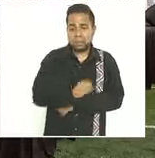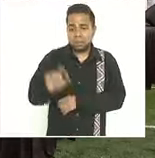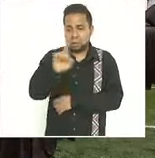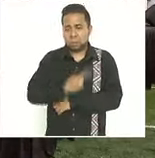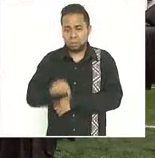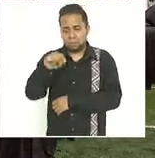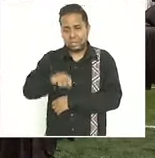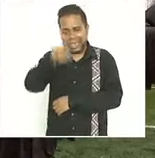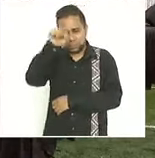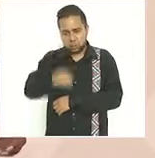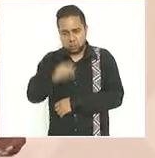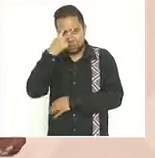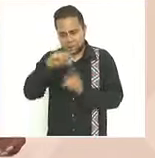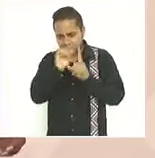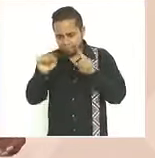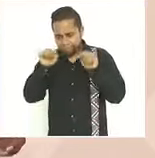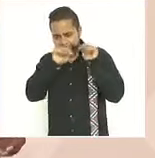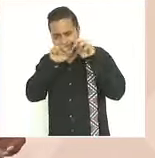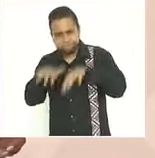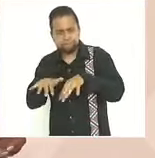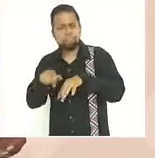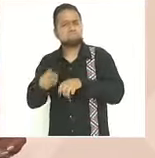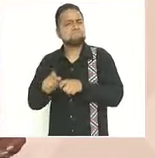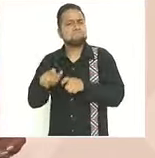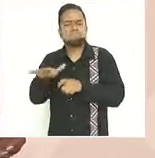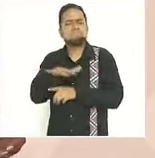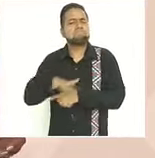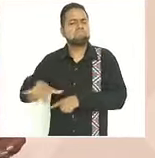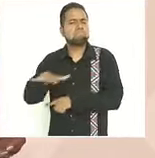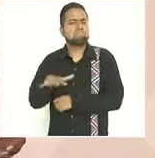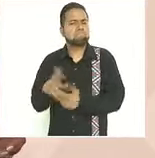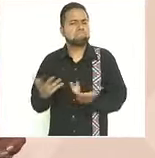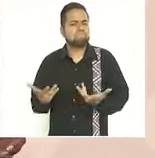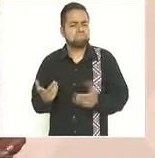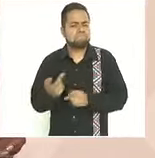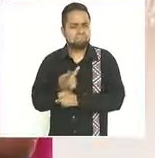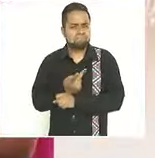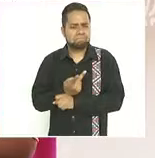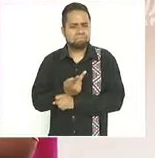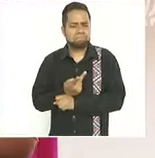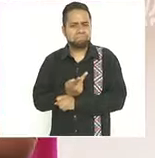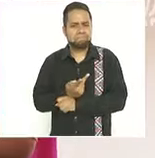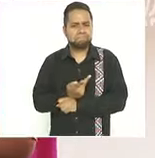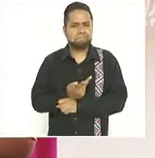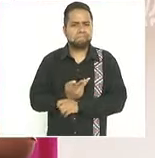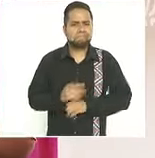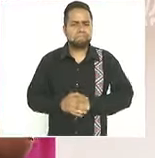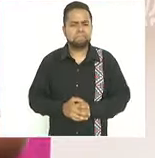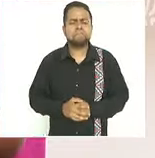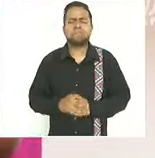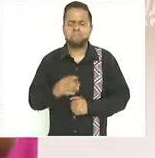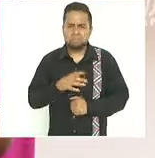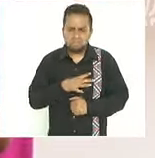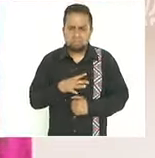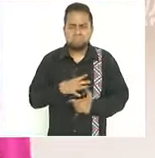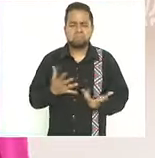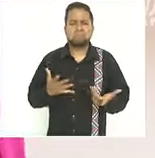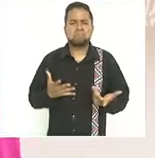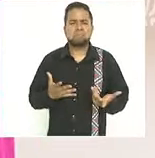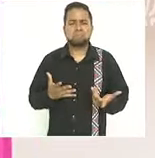profundo de México un territorio donde a pesar de las abiertas políticas de